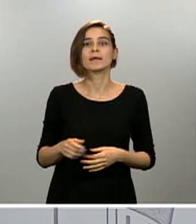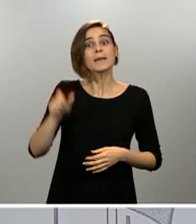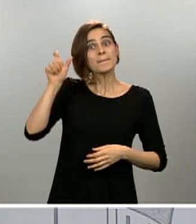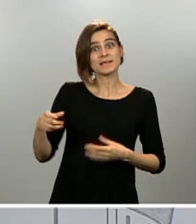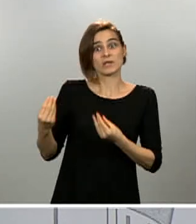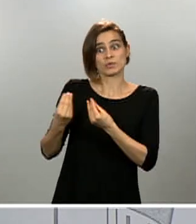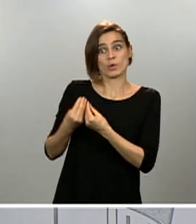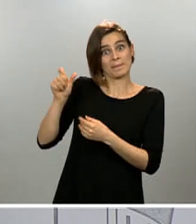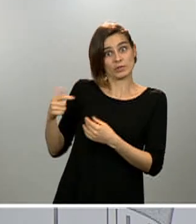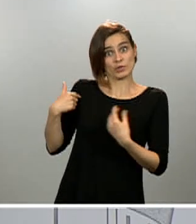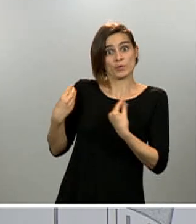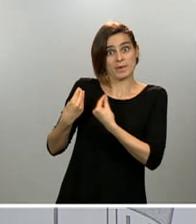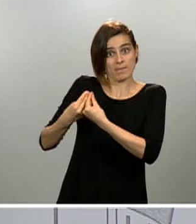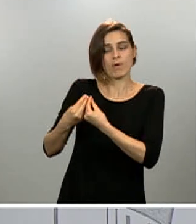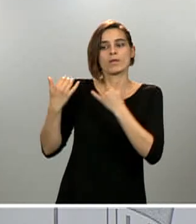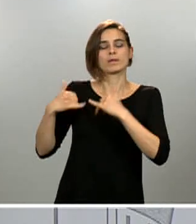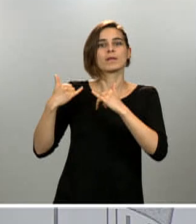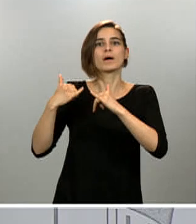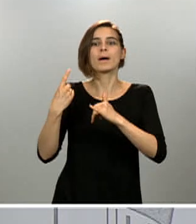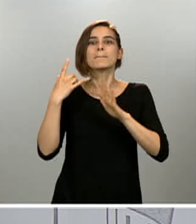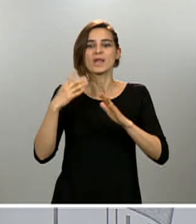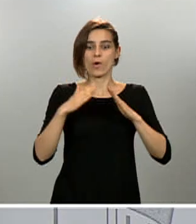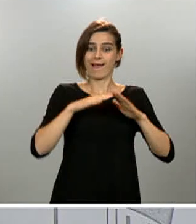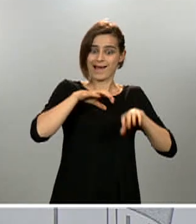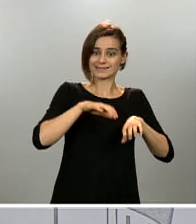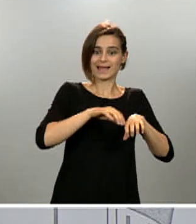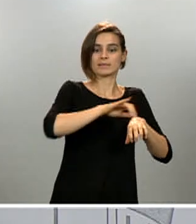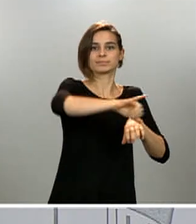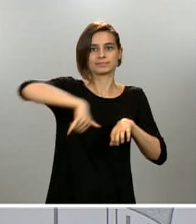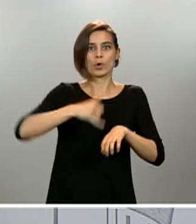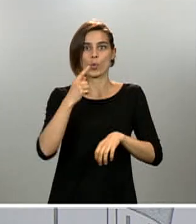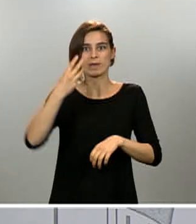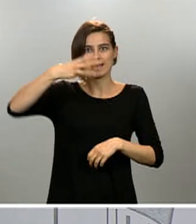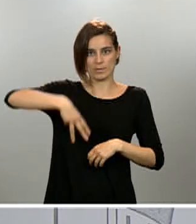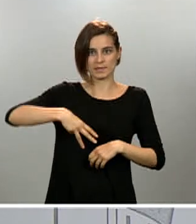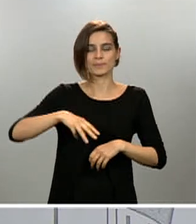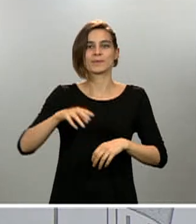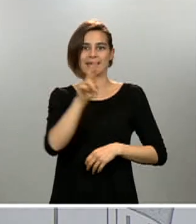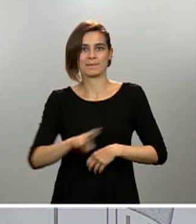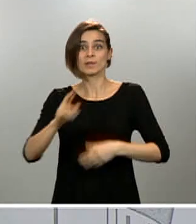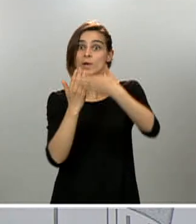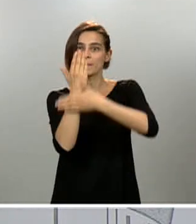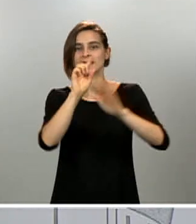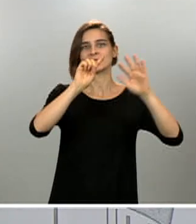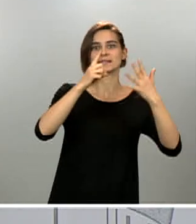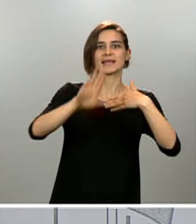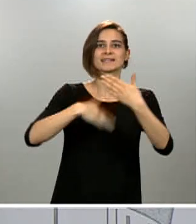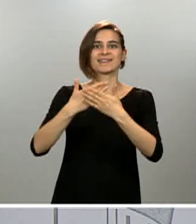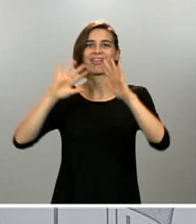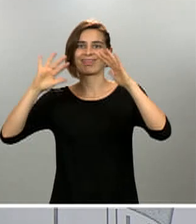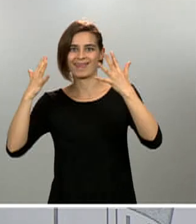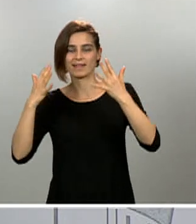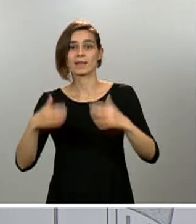del domicilio. Seis a diez de la mañana, ocho a veintitrés horas, a once horas de la noche.